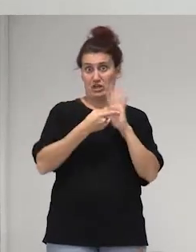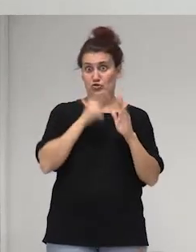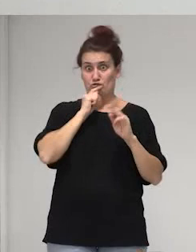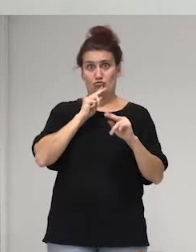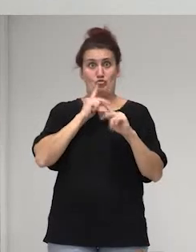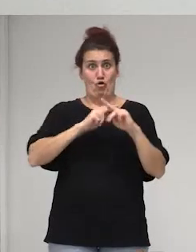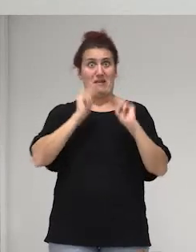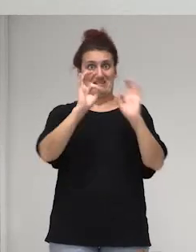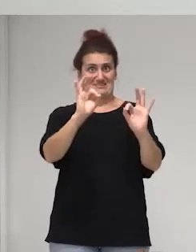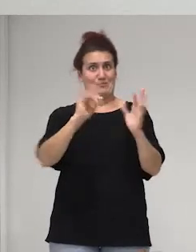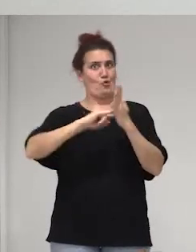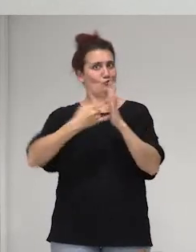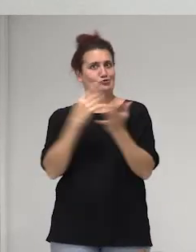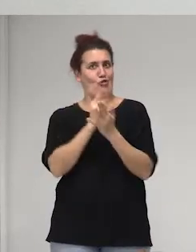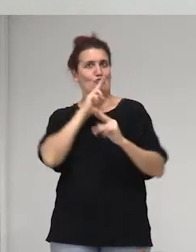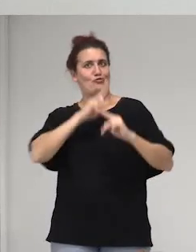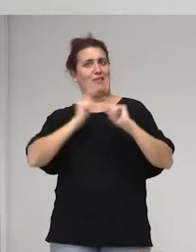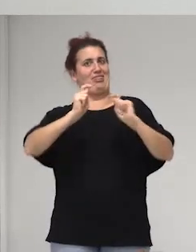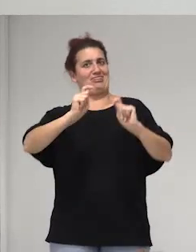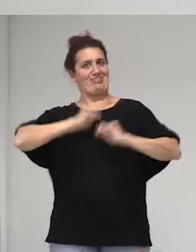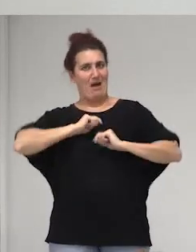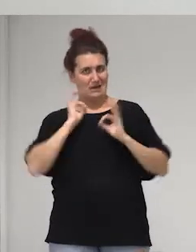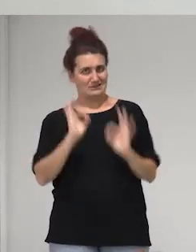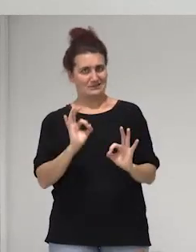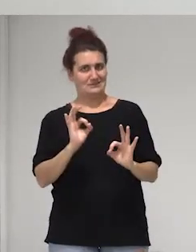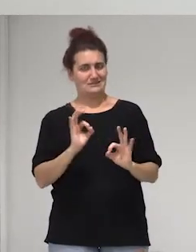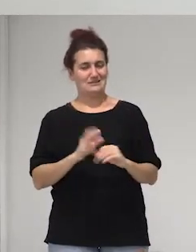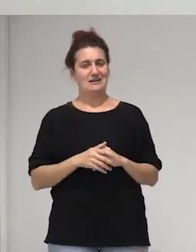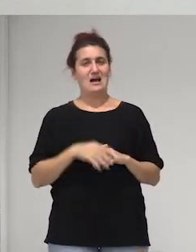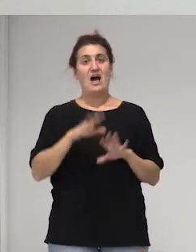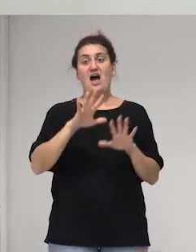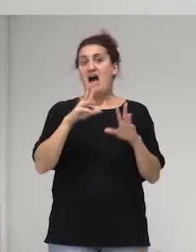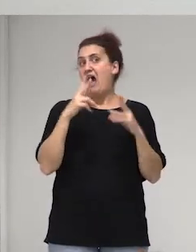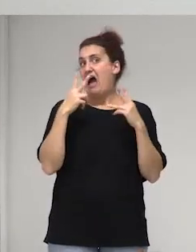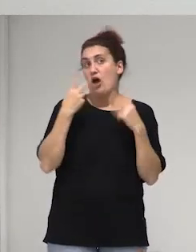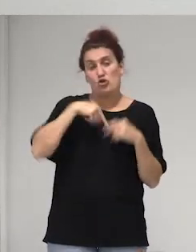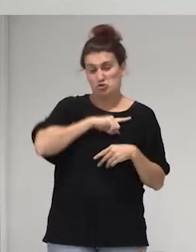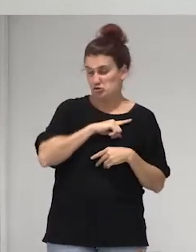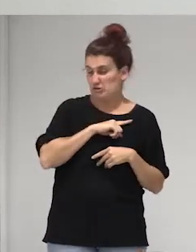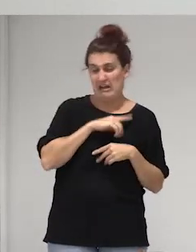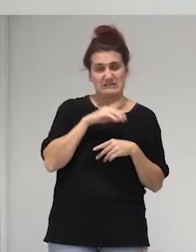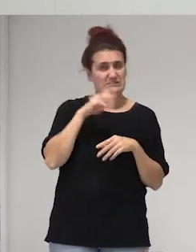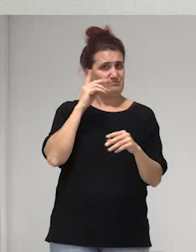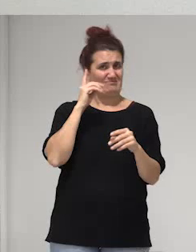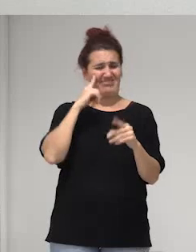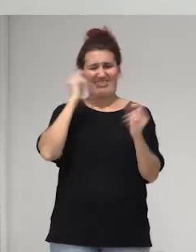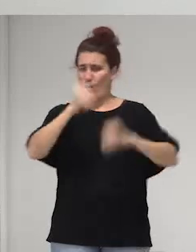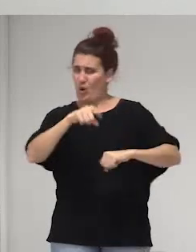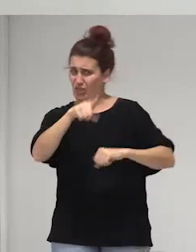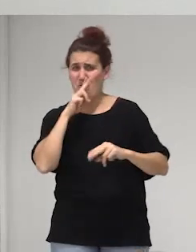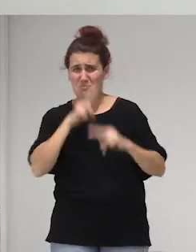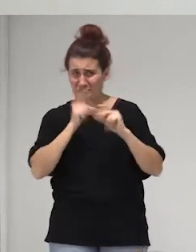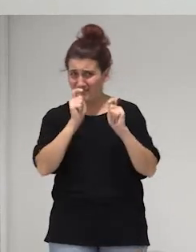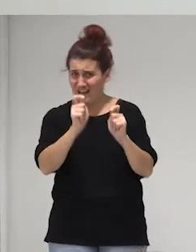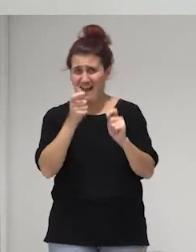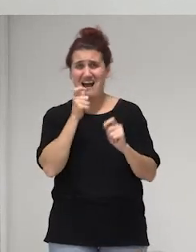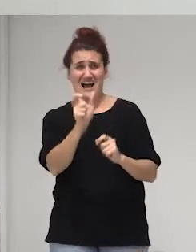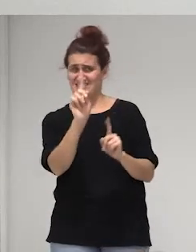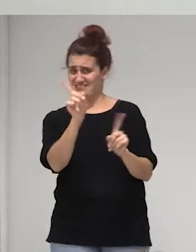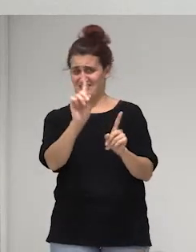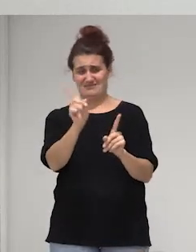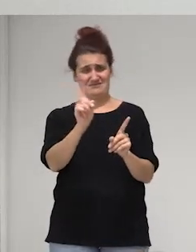en todos los proyectos aunque nosotras nunca estuvimos de acuerdo con ese término bueno no conocíamos